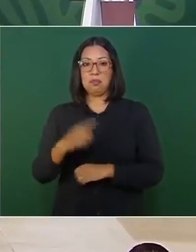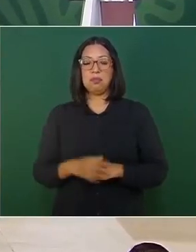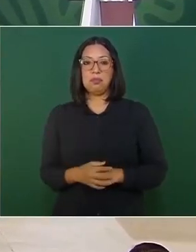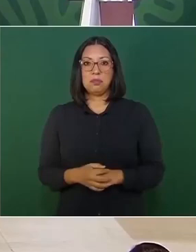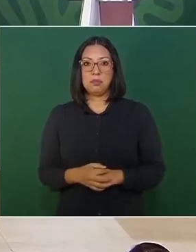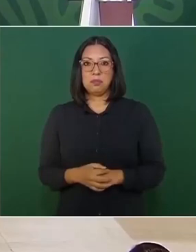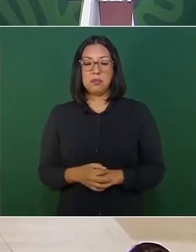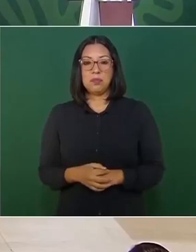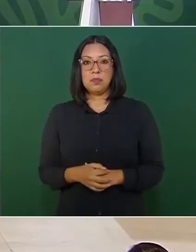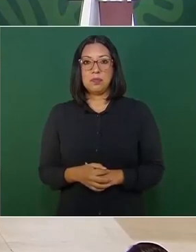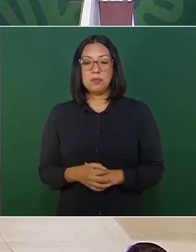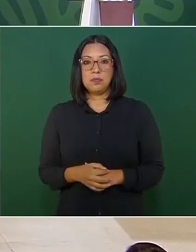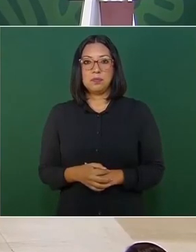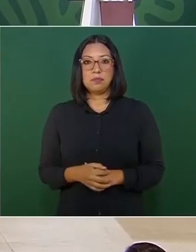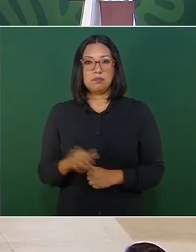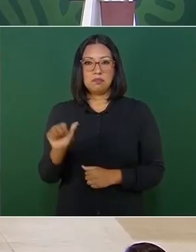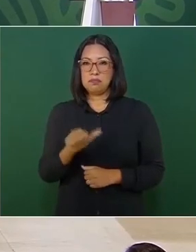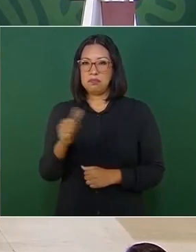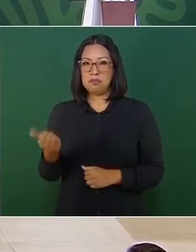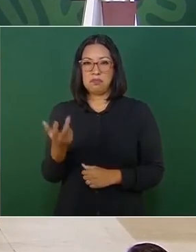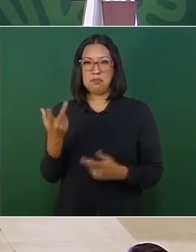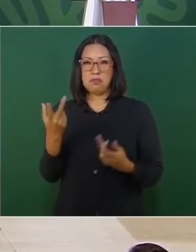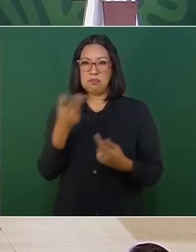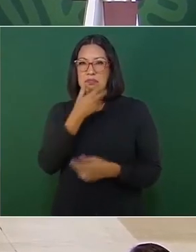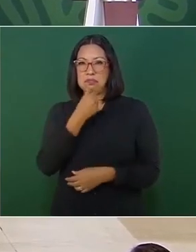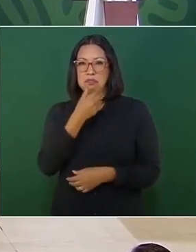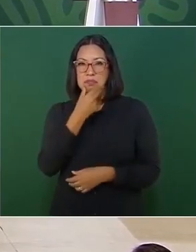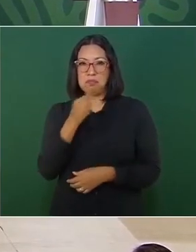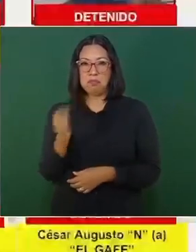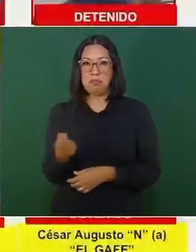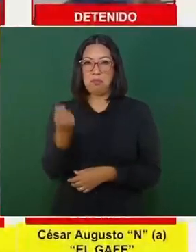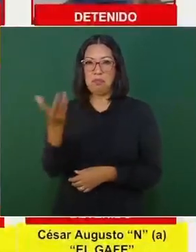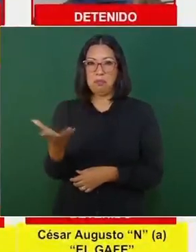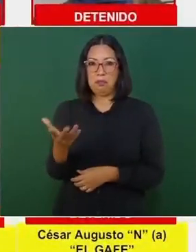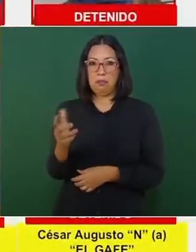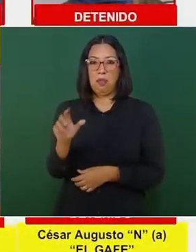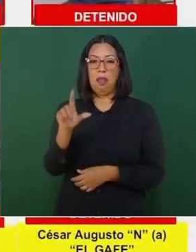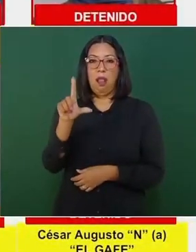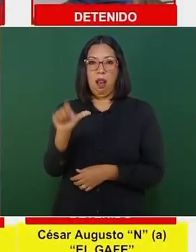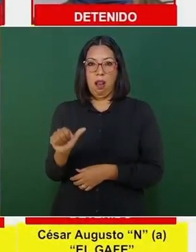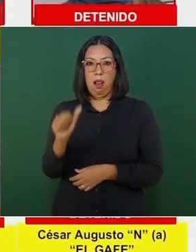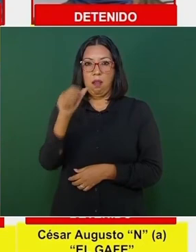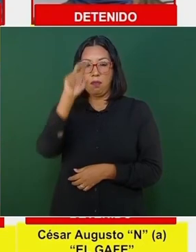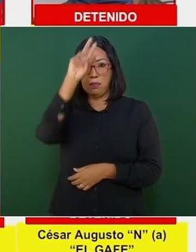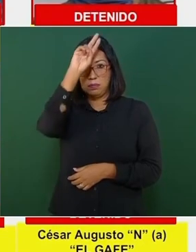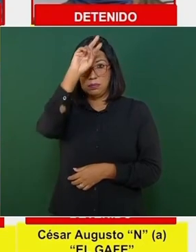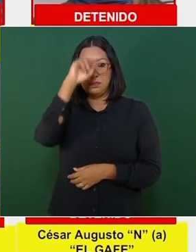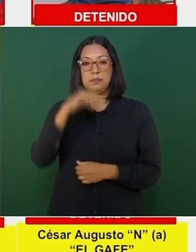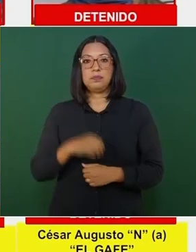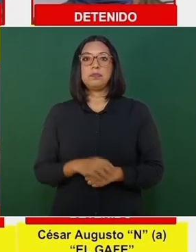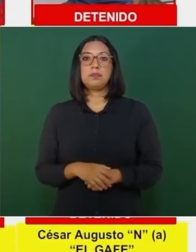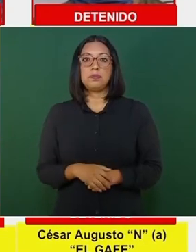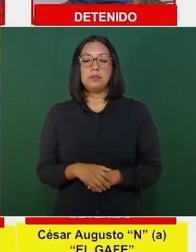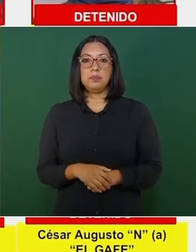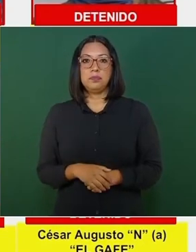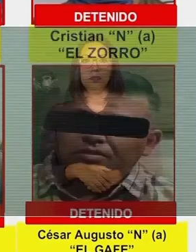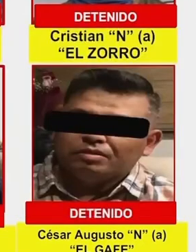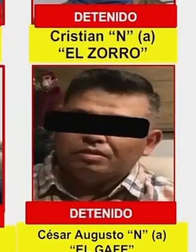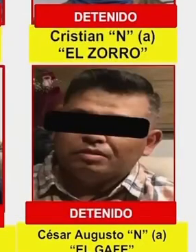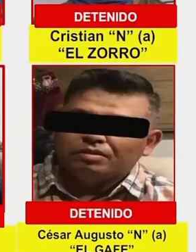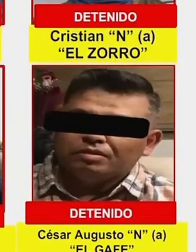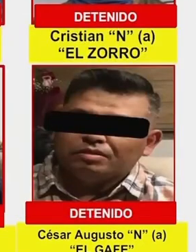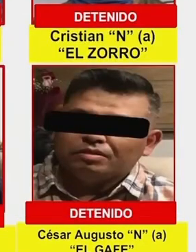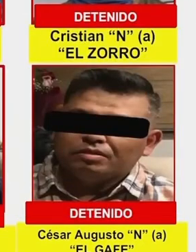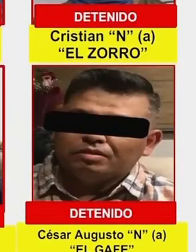También otro sujeto apodado como La Hormiga, Don Carlos, que era operador financiero también de este grupo criminal,